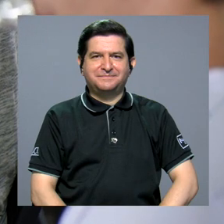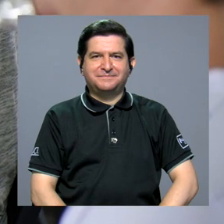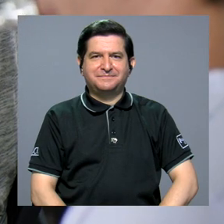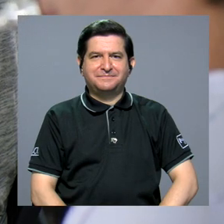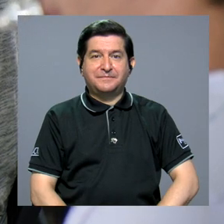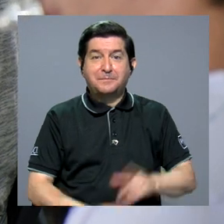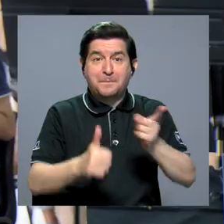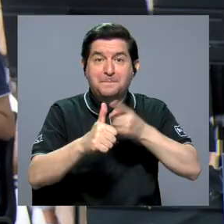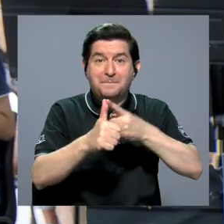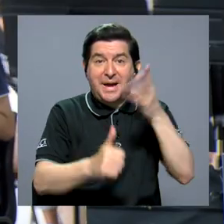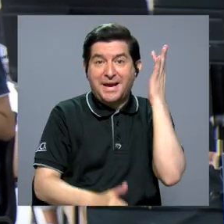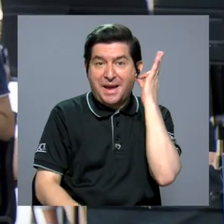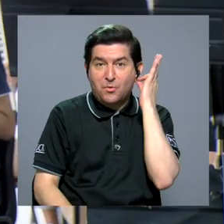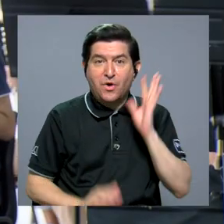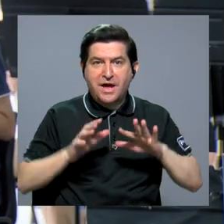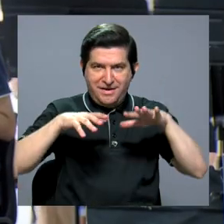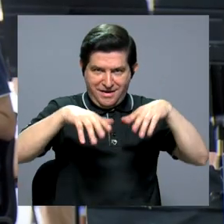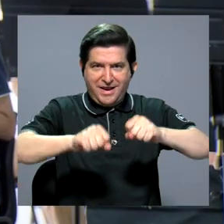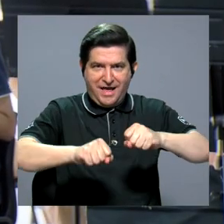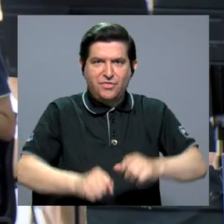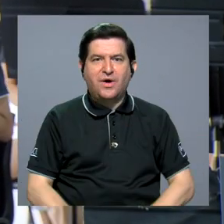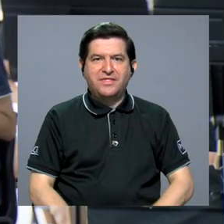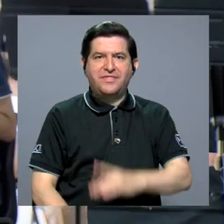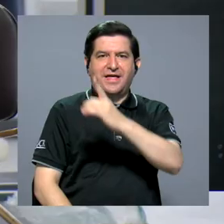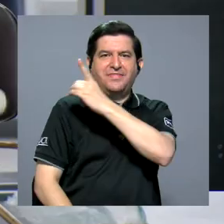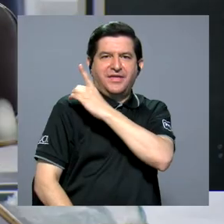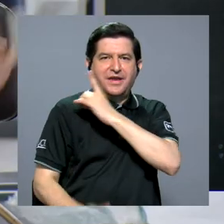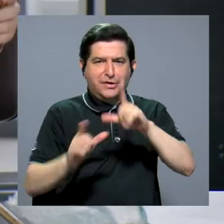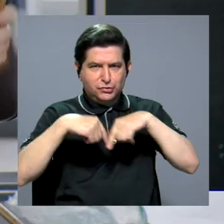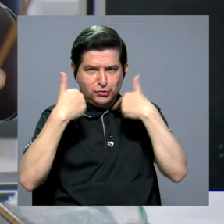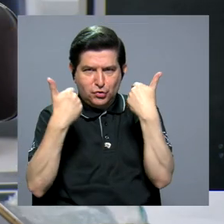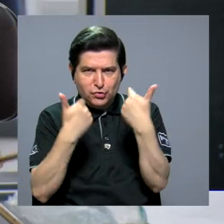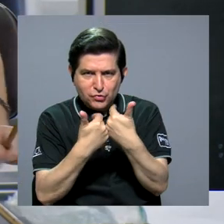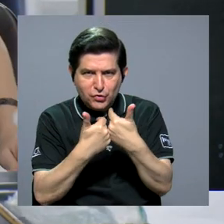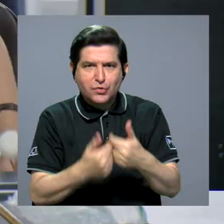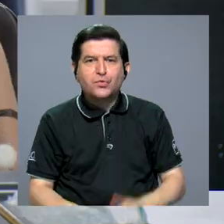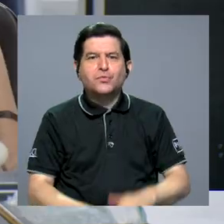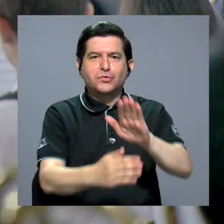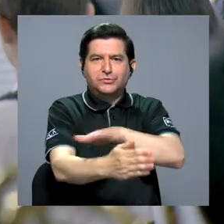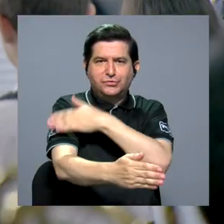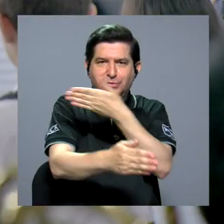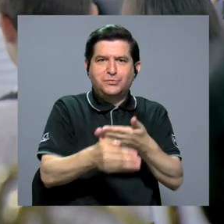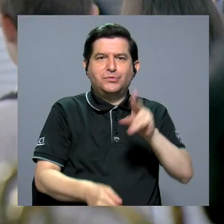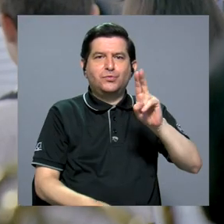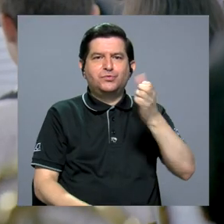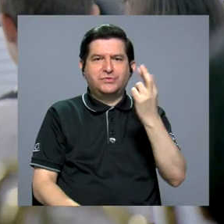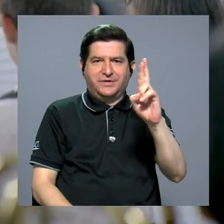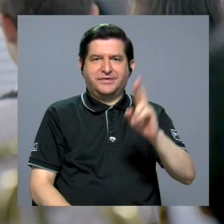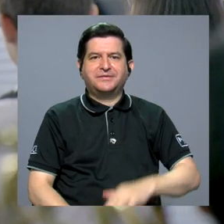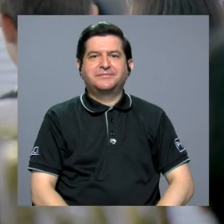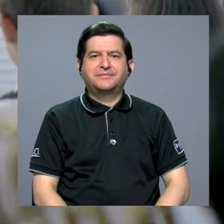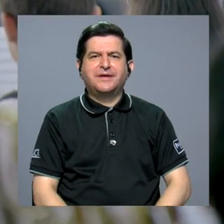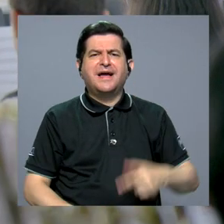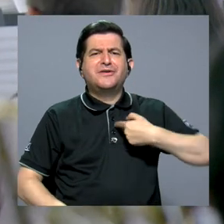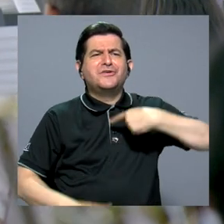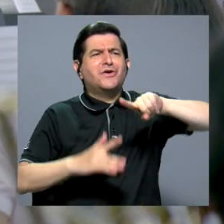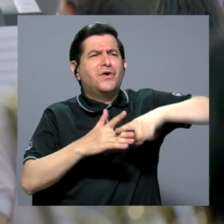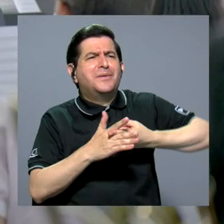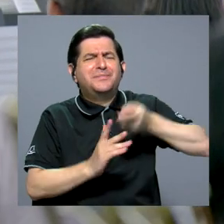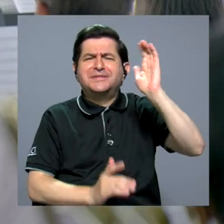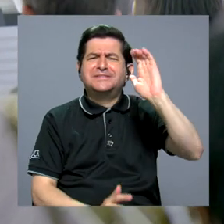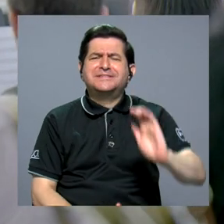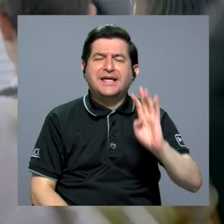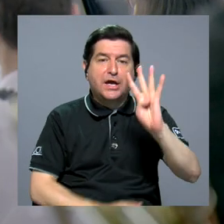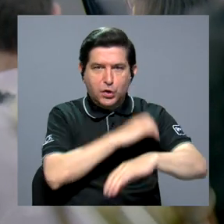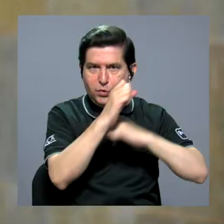Es la primera mujer egresada en dirección de orquestas y en dirección de bandas de la UCR. Empecé desde muy